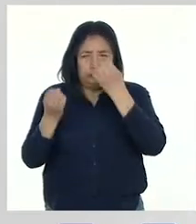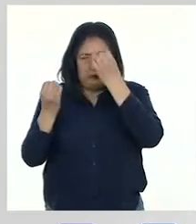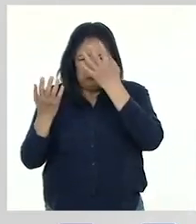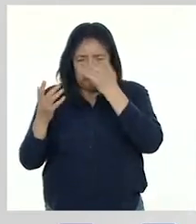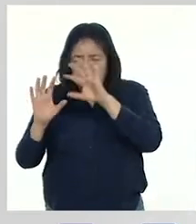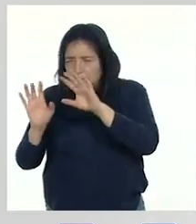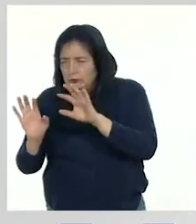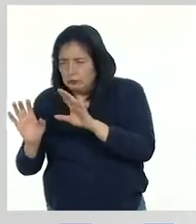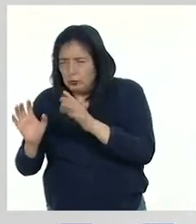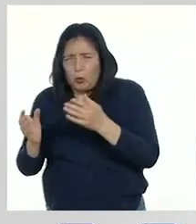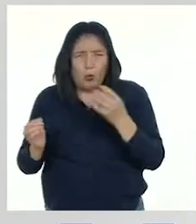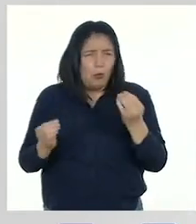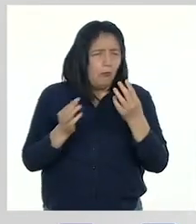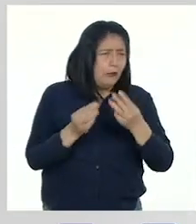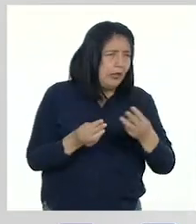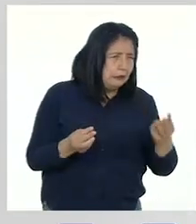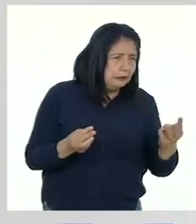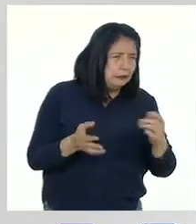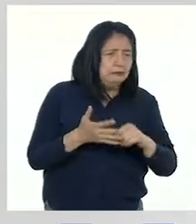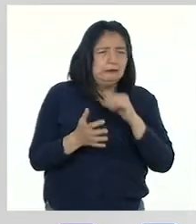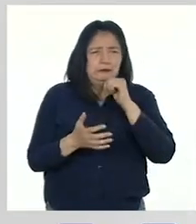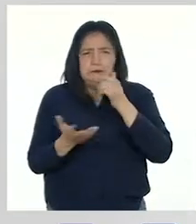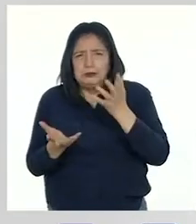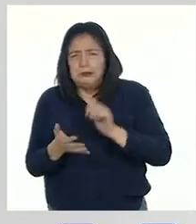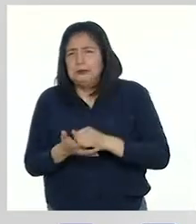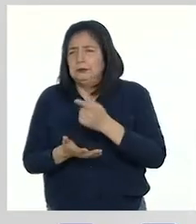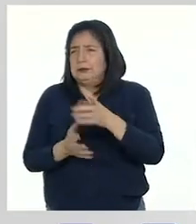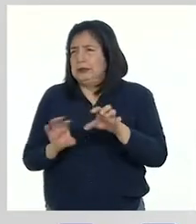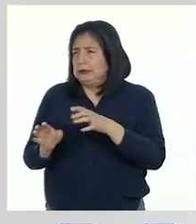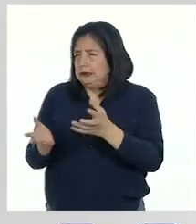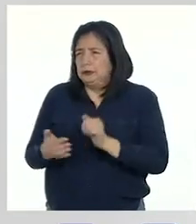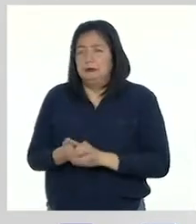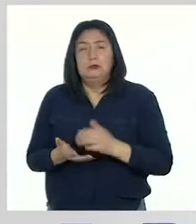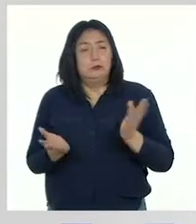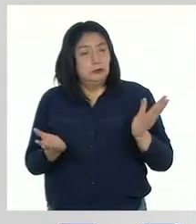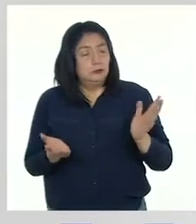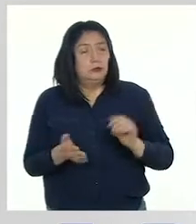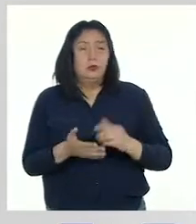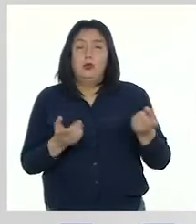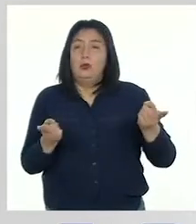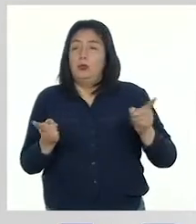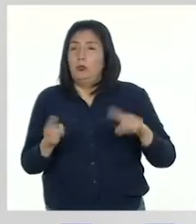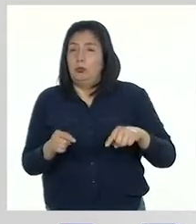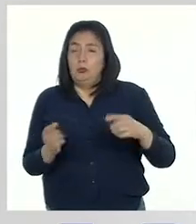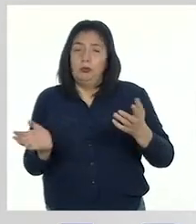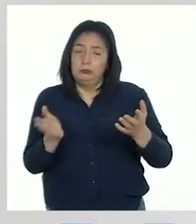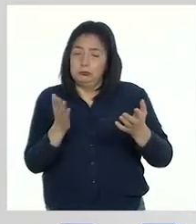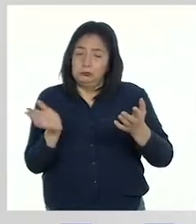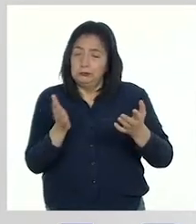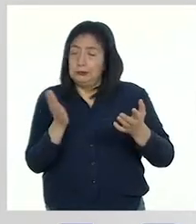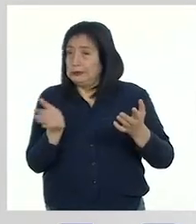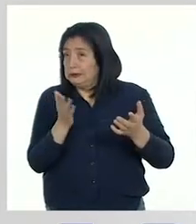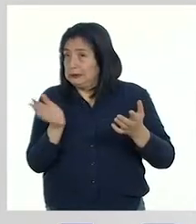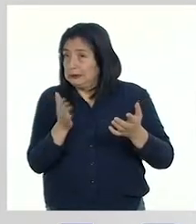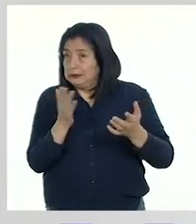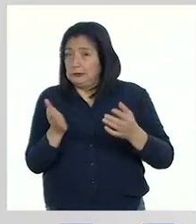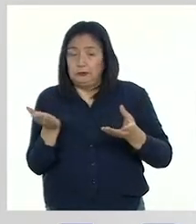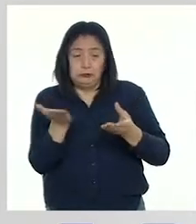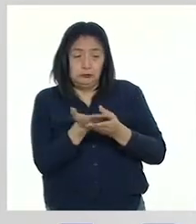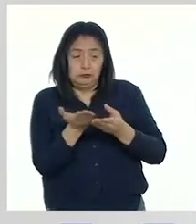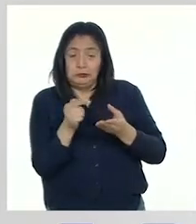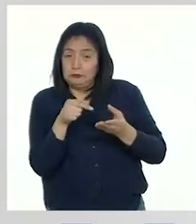información o a los materiales que les faltan para hacer sus productos. En la revisión que haremos de los productos de nuestro